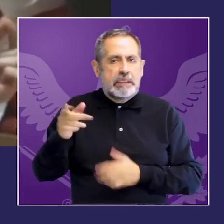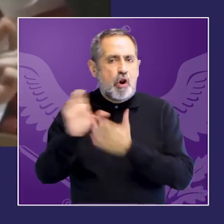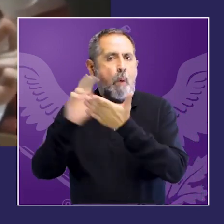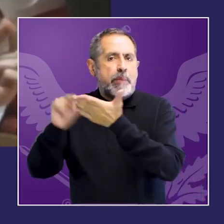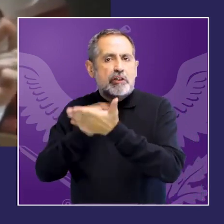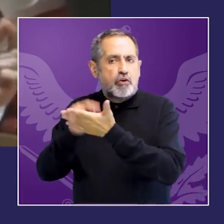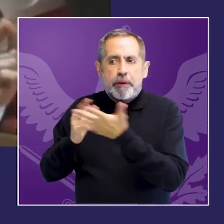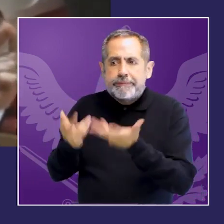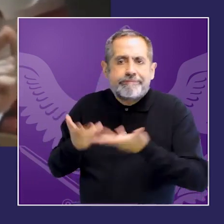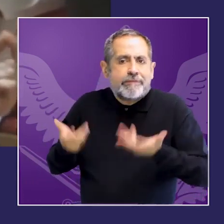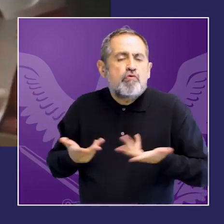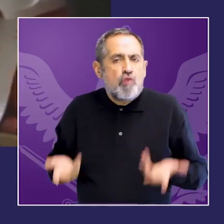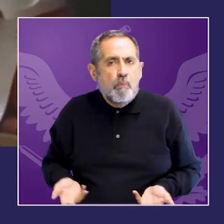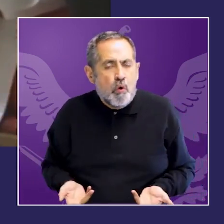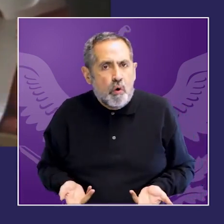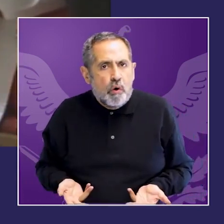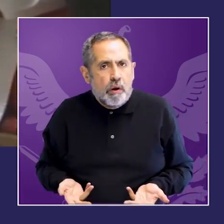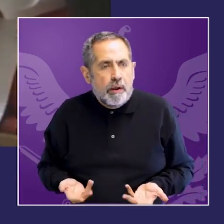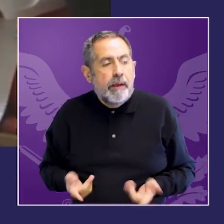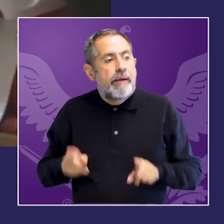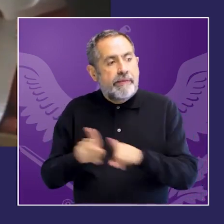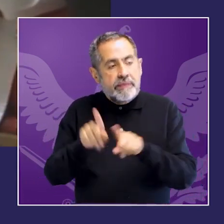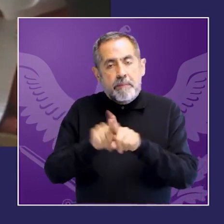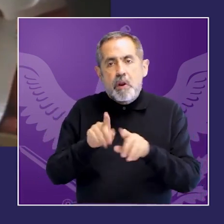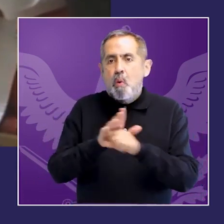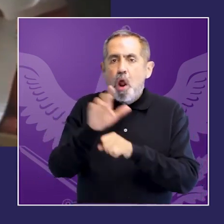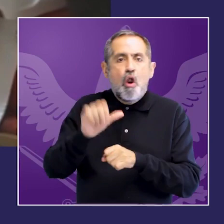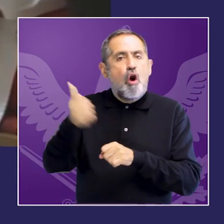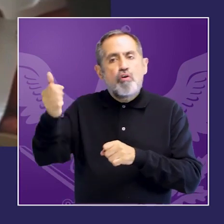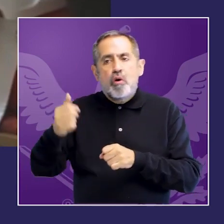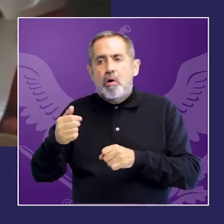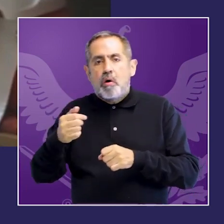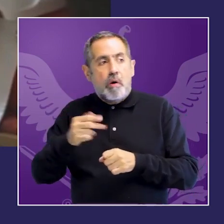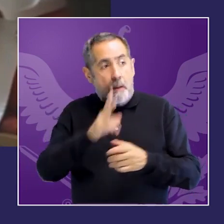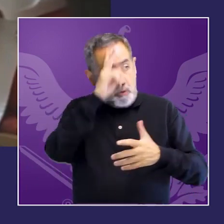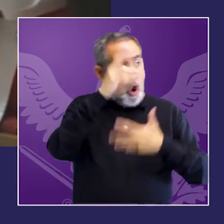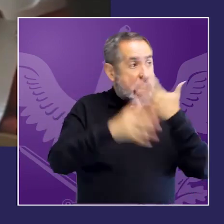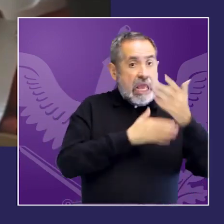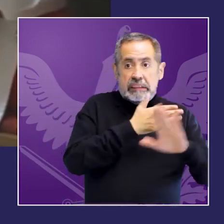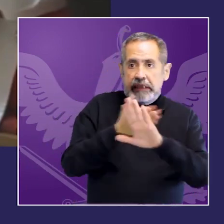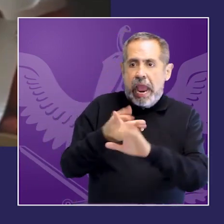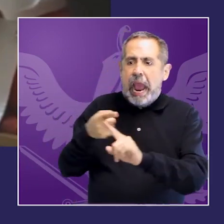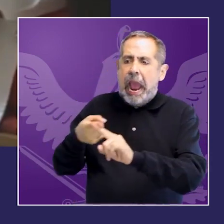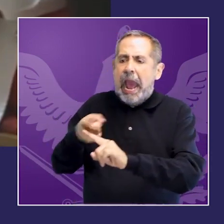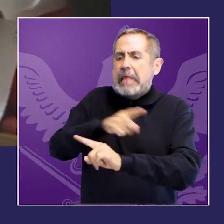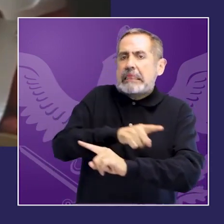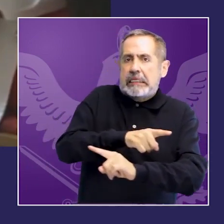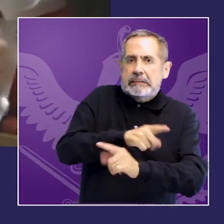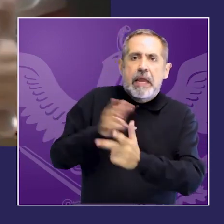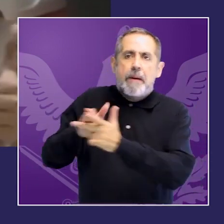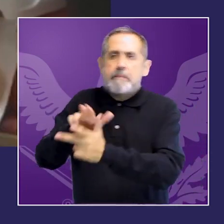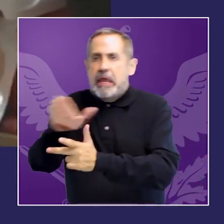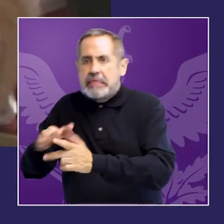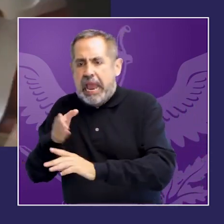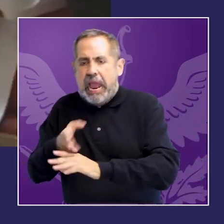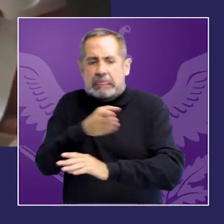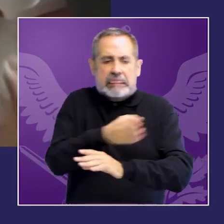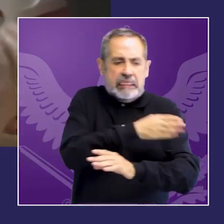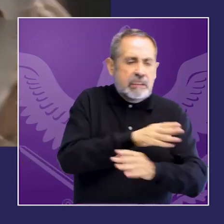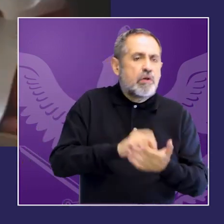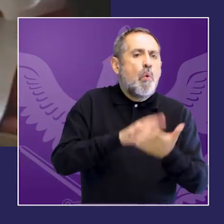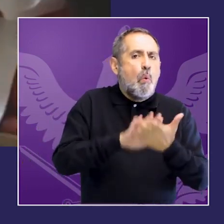artículo 8H de la convención sino también bueno cuáles otros hechos de violencia ocurrieron